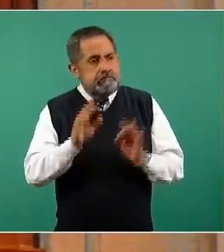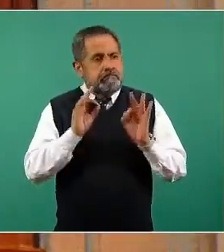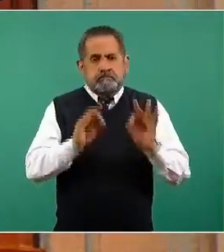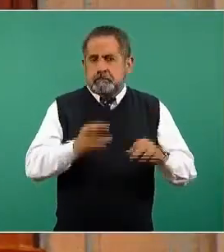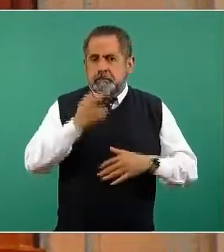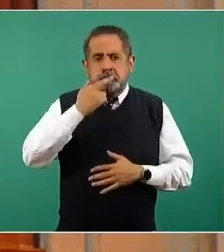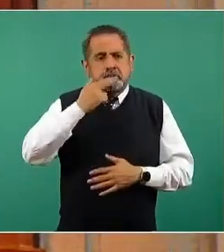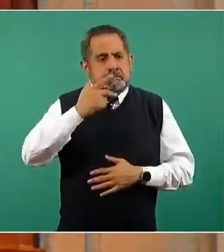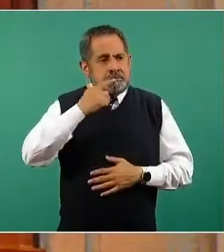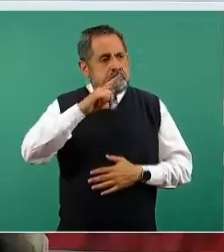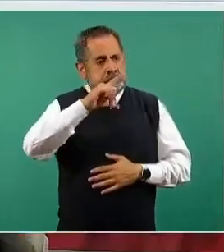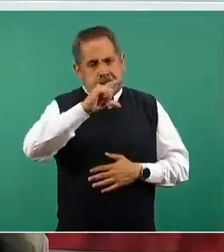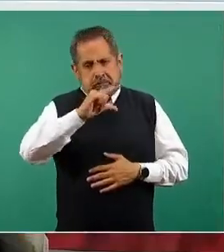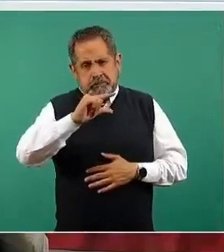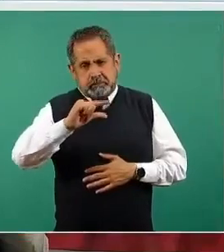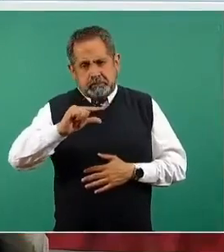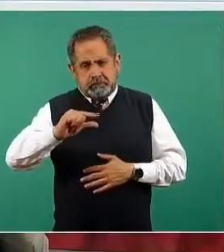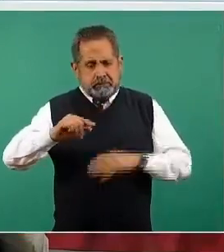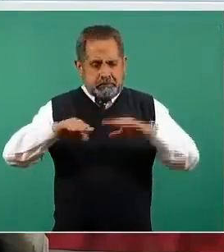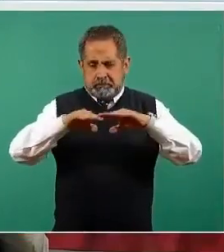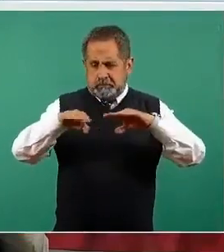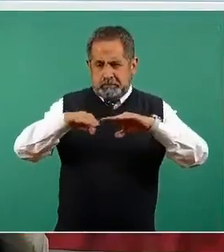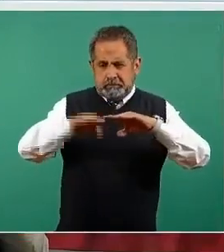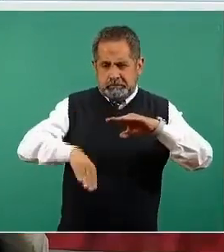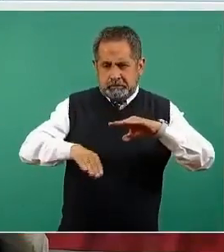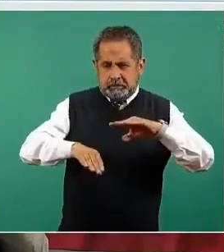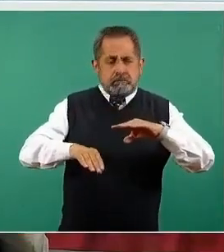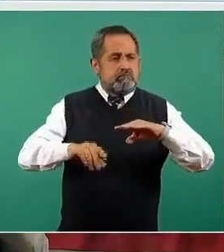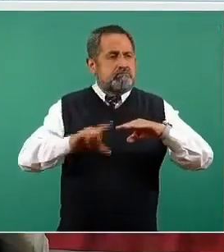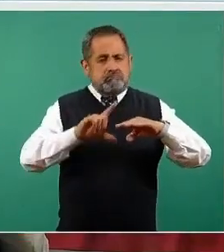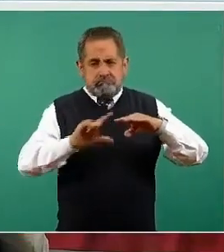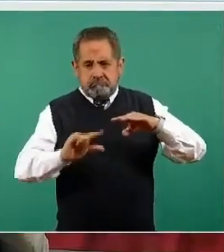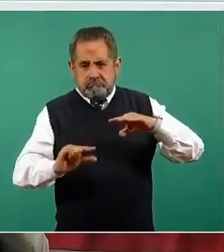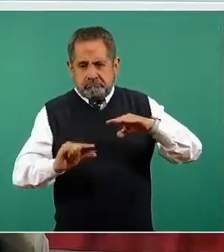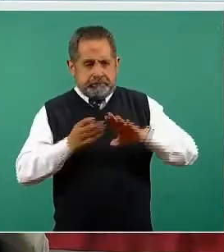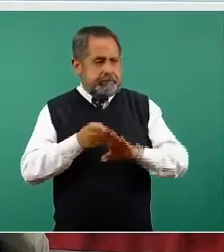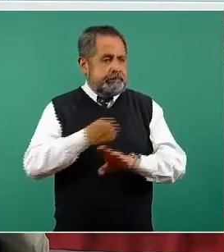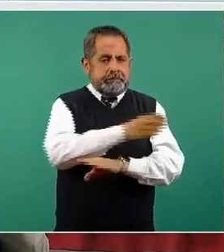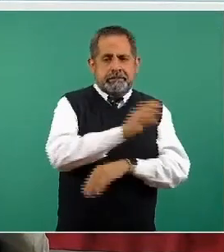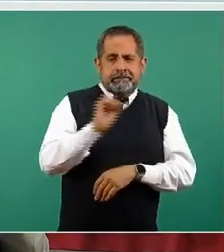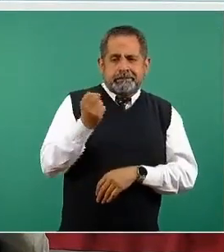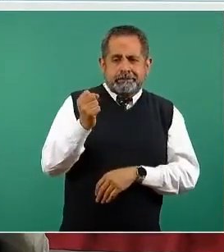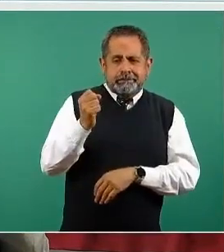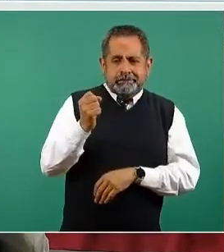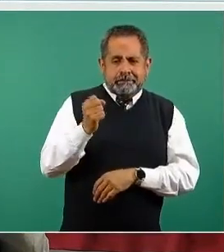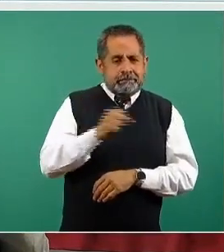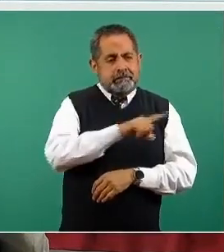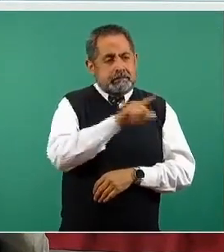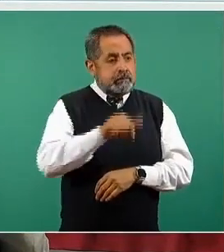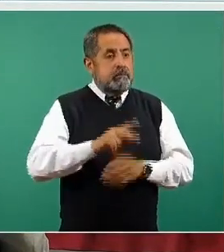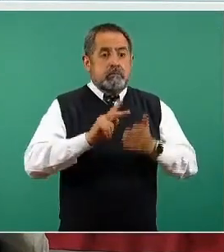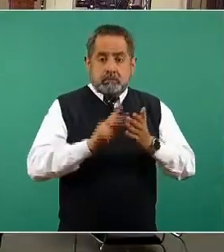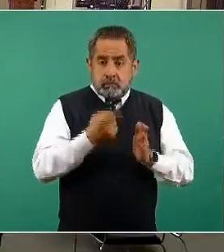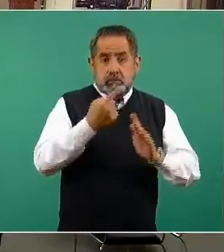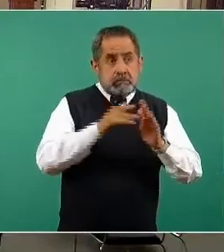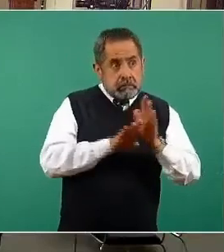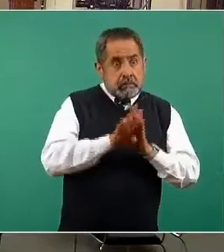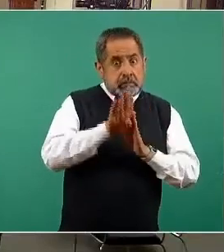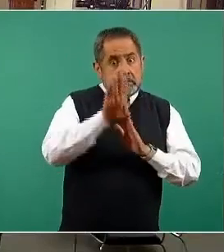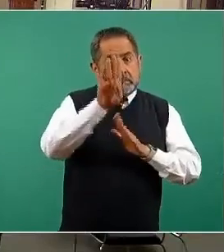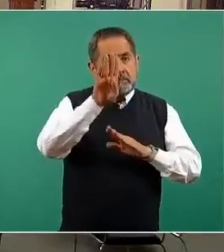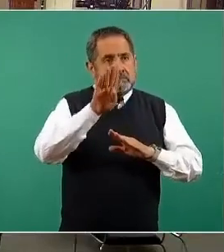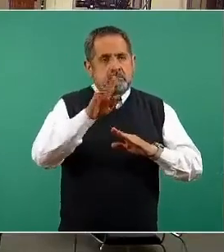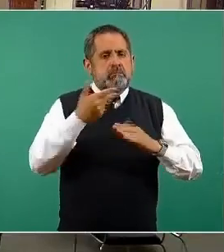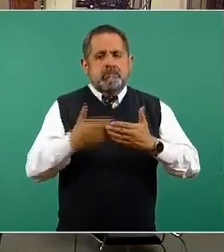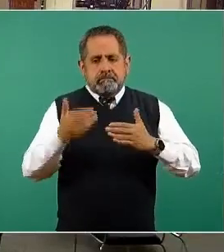también ya se encuentra por debajo de lo que observábamos en los meses de septiembre, después de ocurrida y la disminución